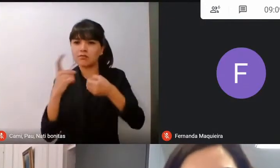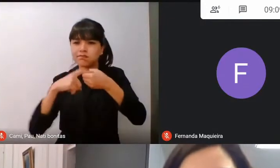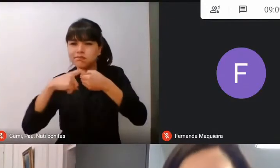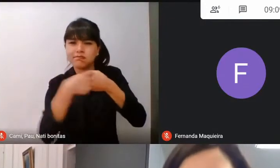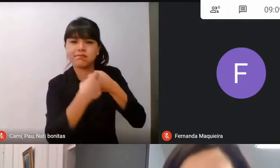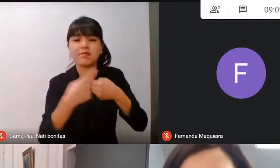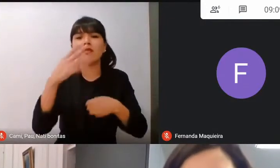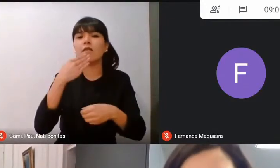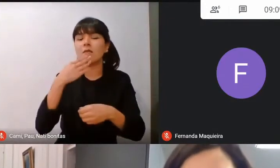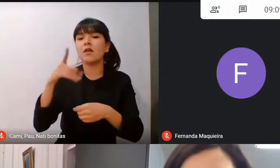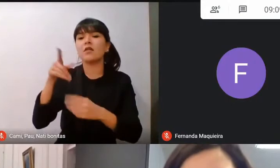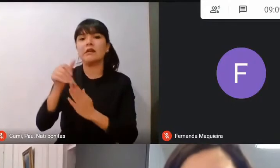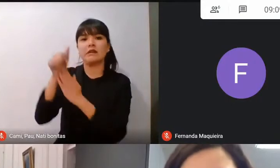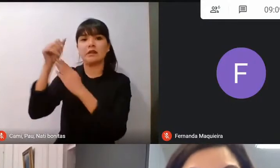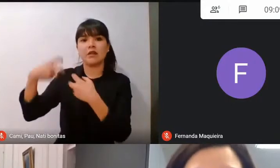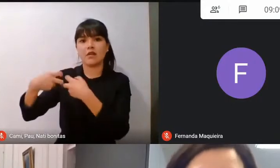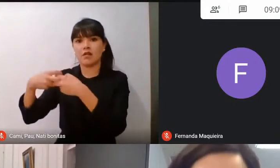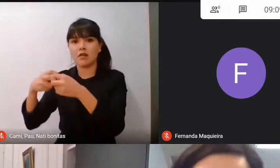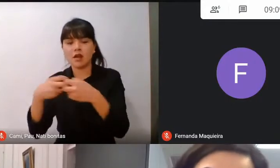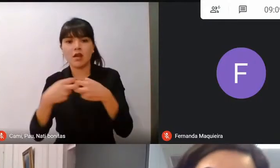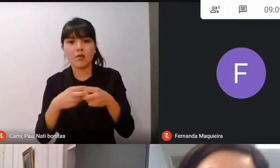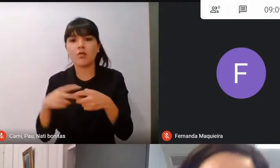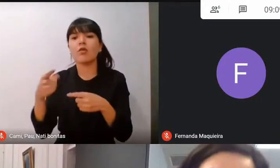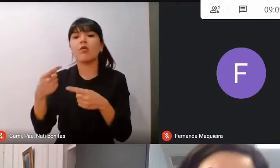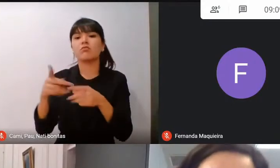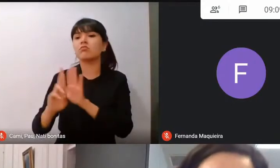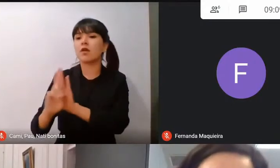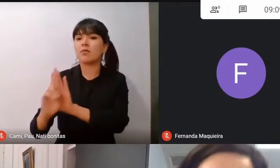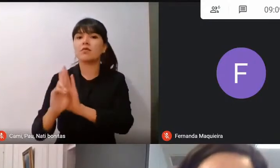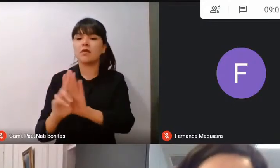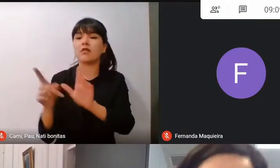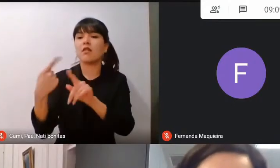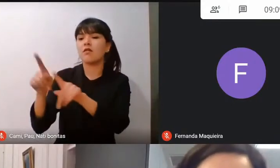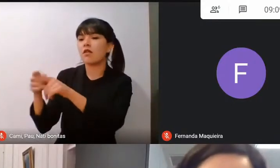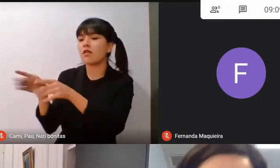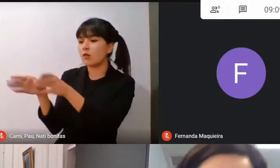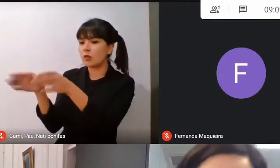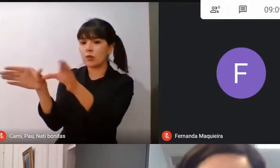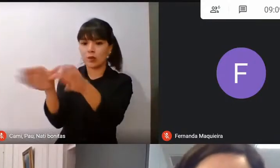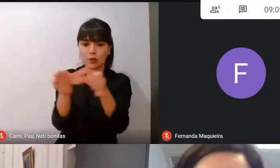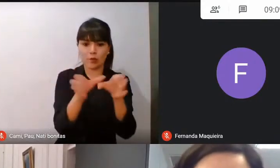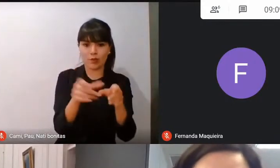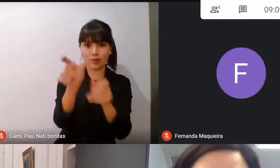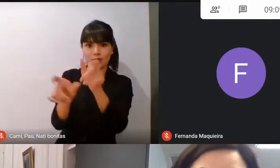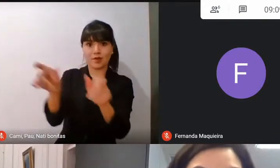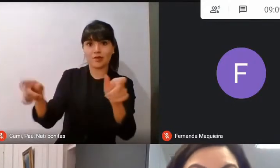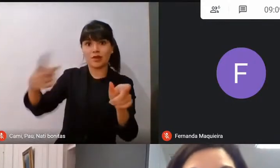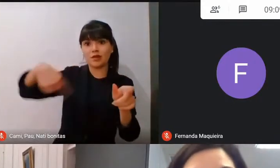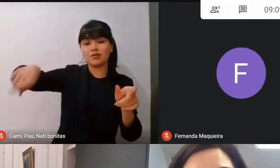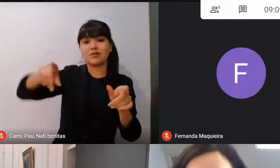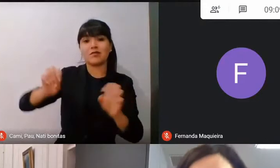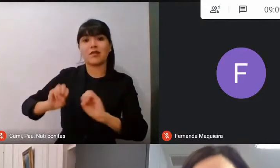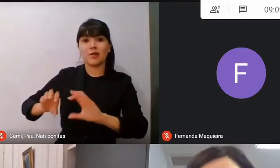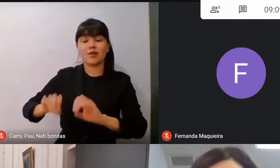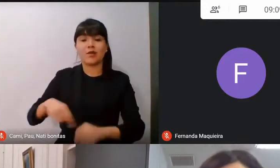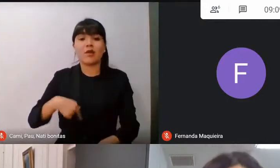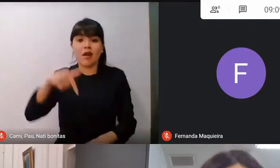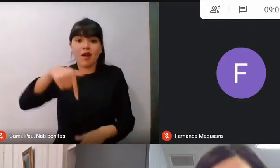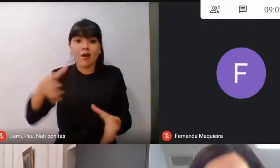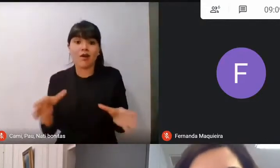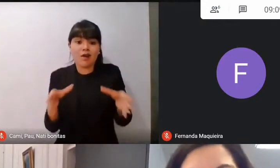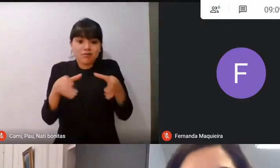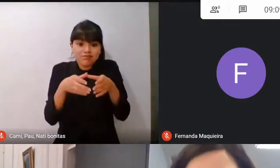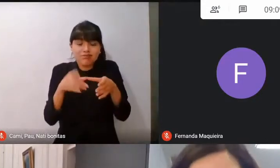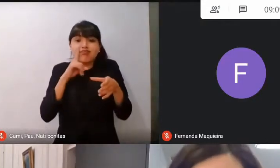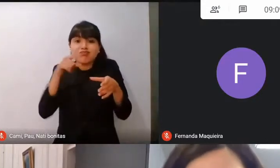representan a los distintos estamentos de nuestra educación, que la componen 44 increíbles y